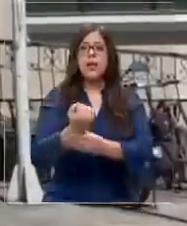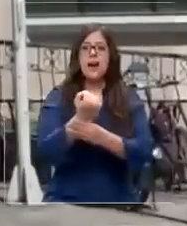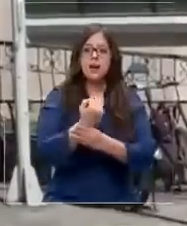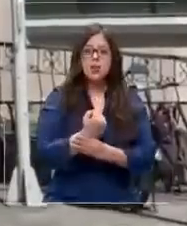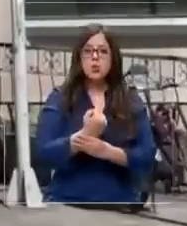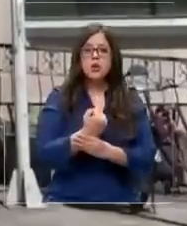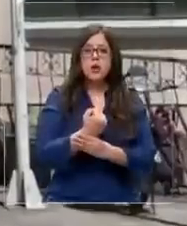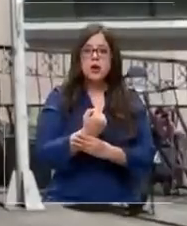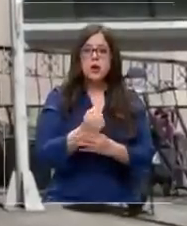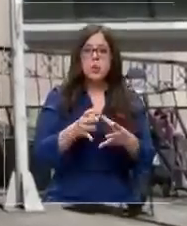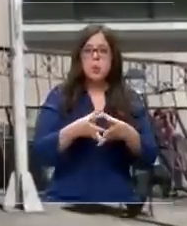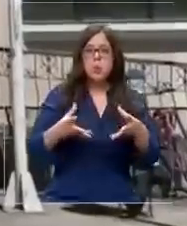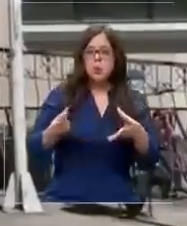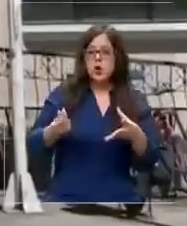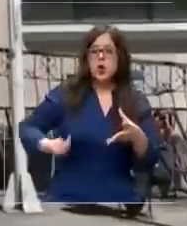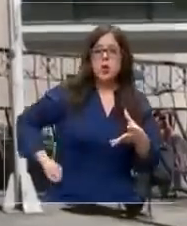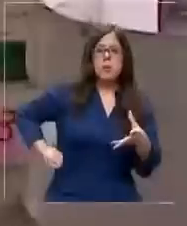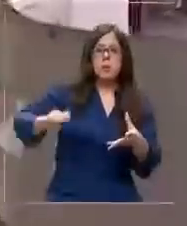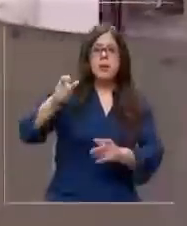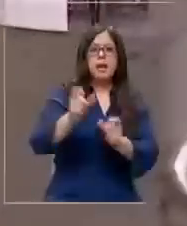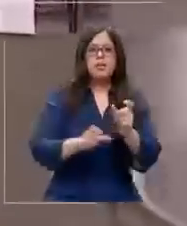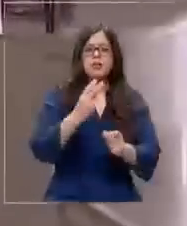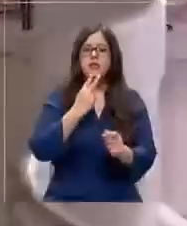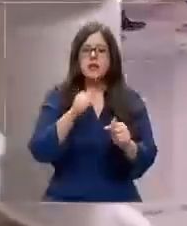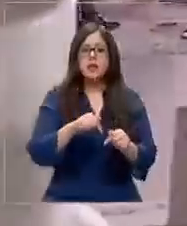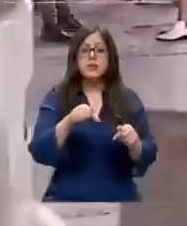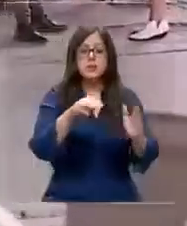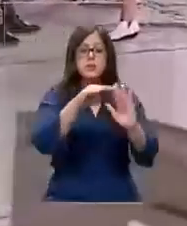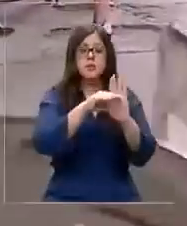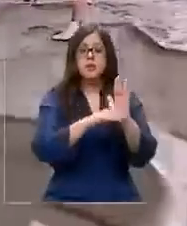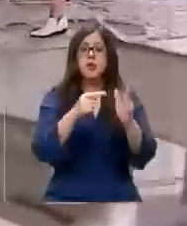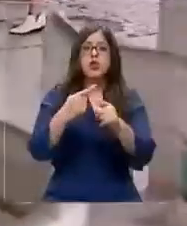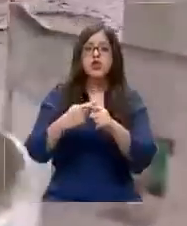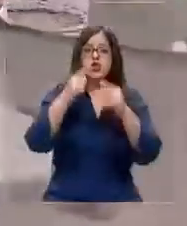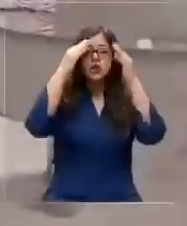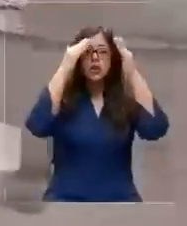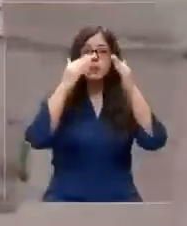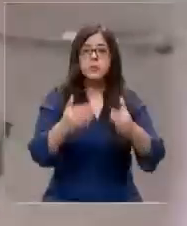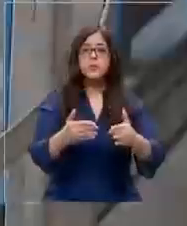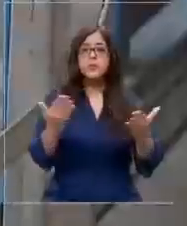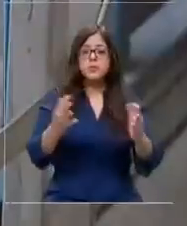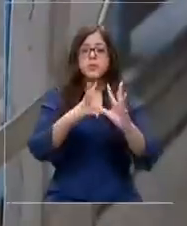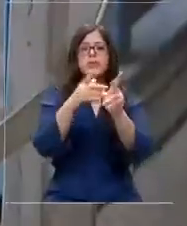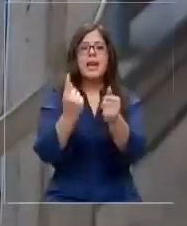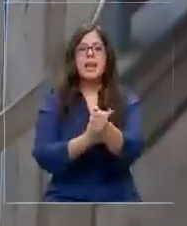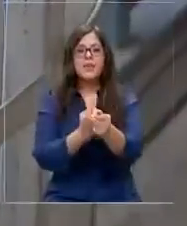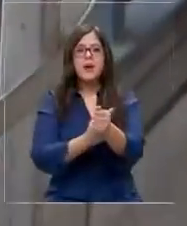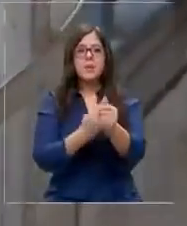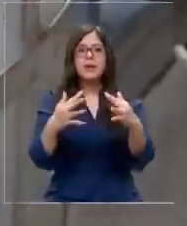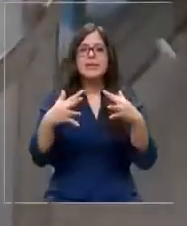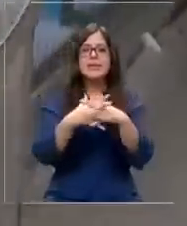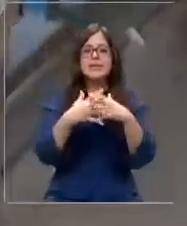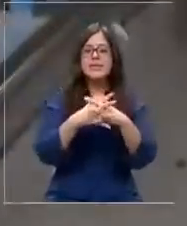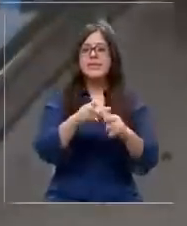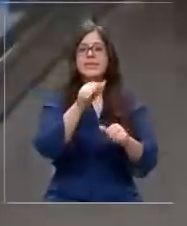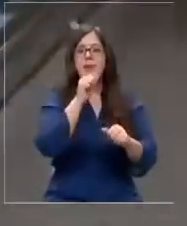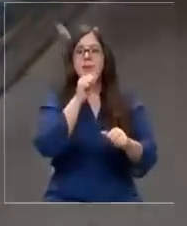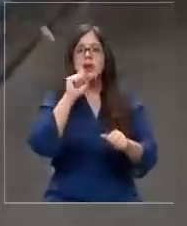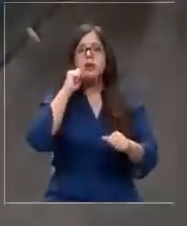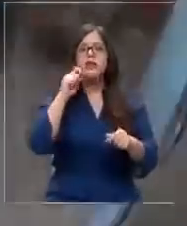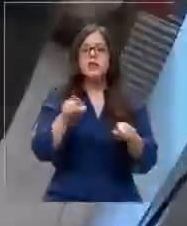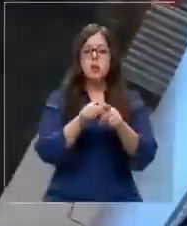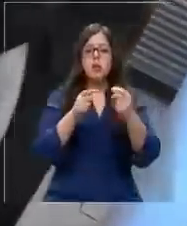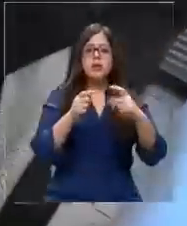bastante en el bolsillo de que no chillan lejos. El programa social está orientado específicamente a las familias de Chillán Viejo, un